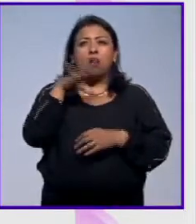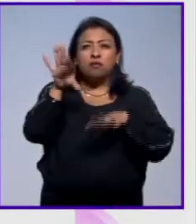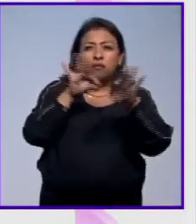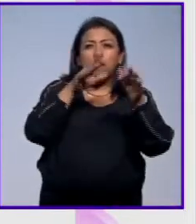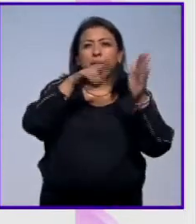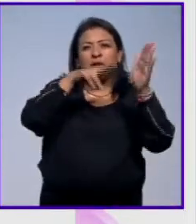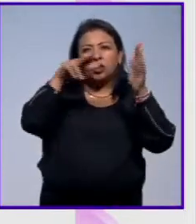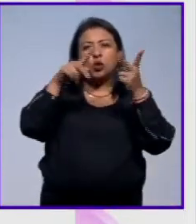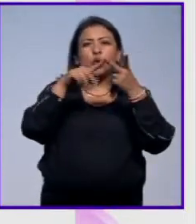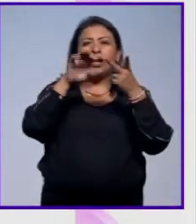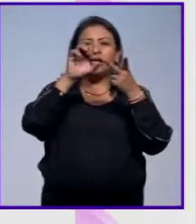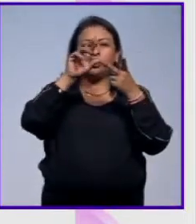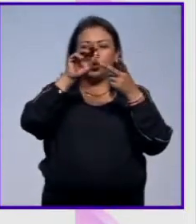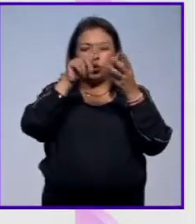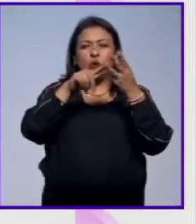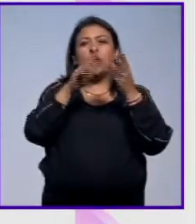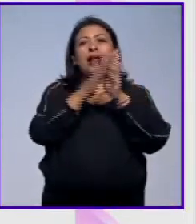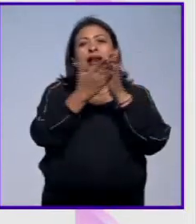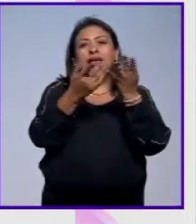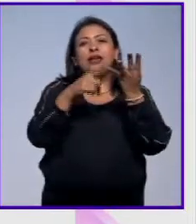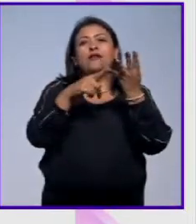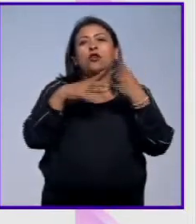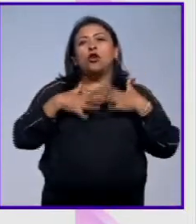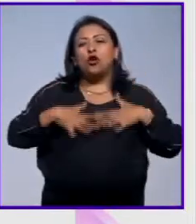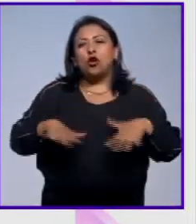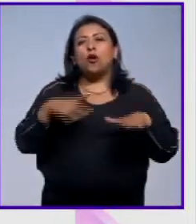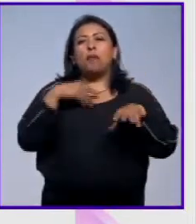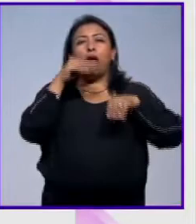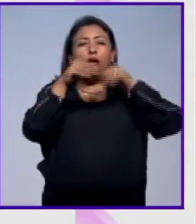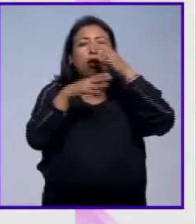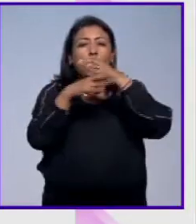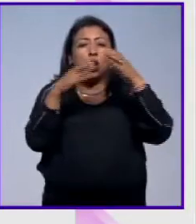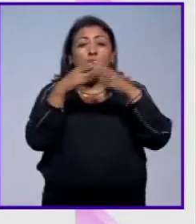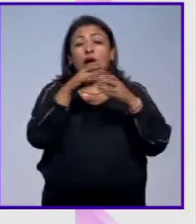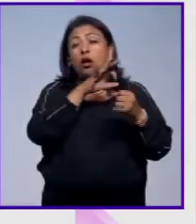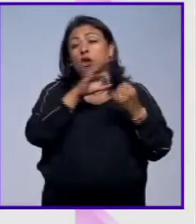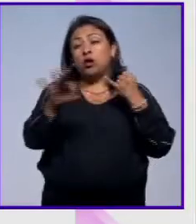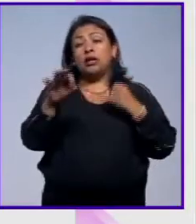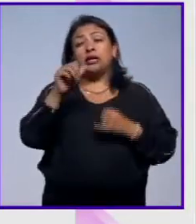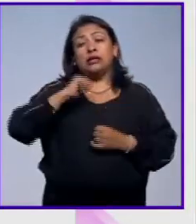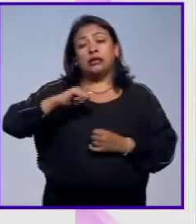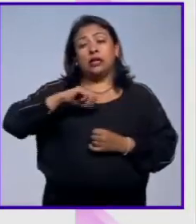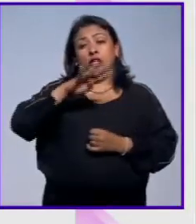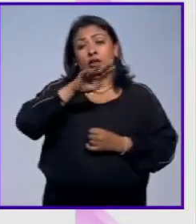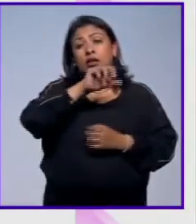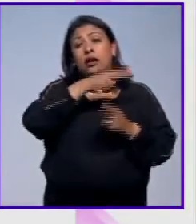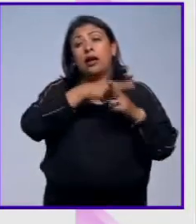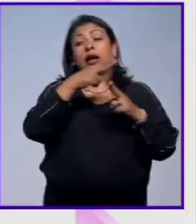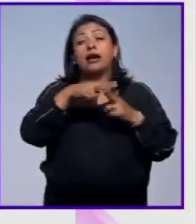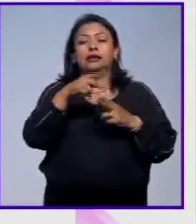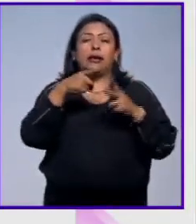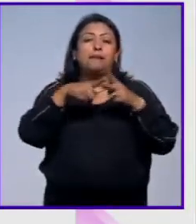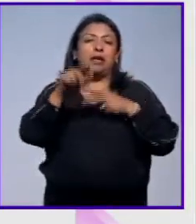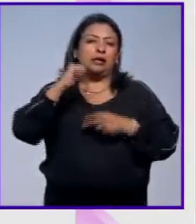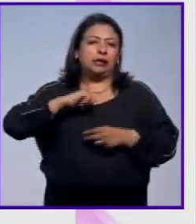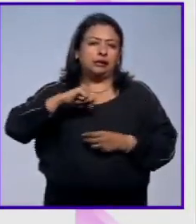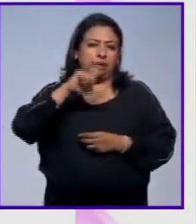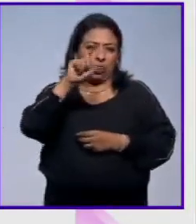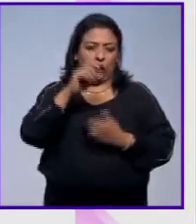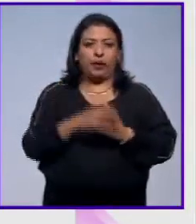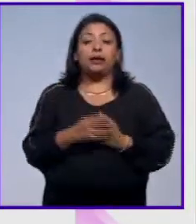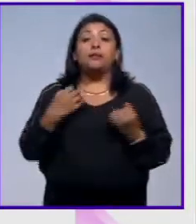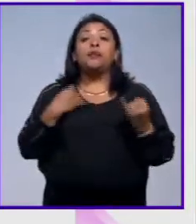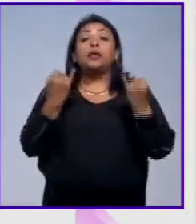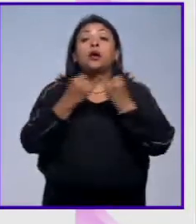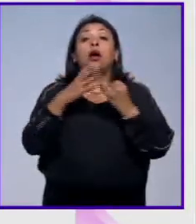esculturas libros textiles y artes decorativas desde finales del siglo XIX hasta principios del XX de igual